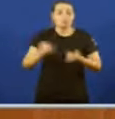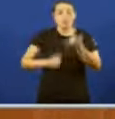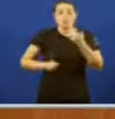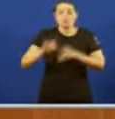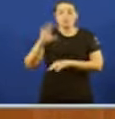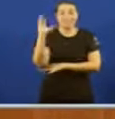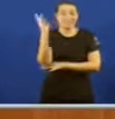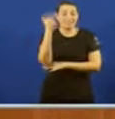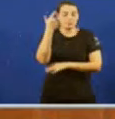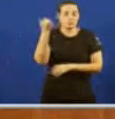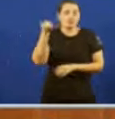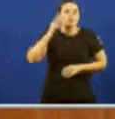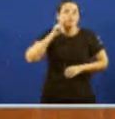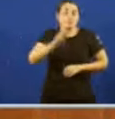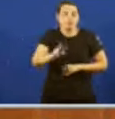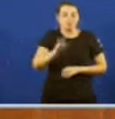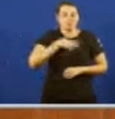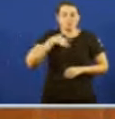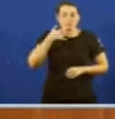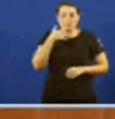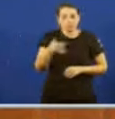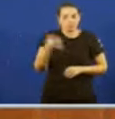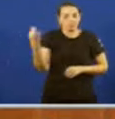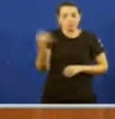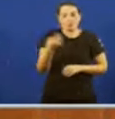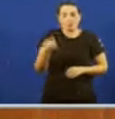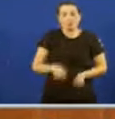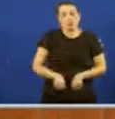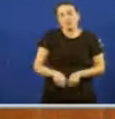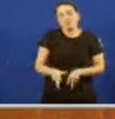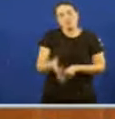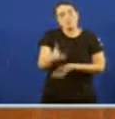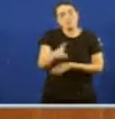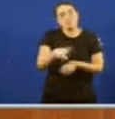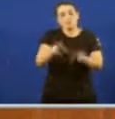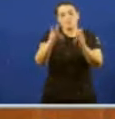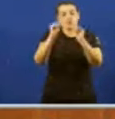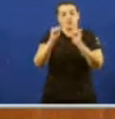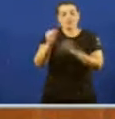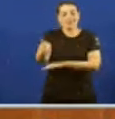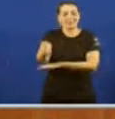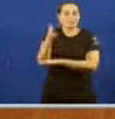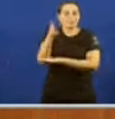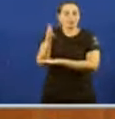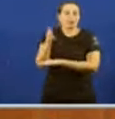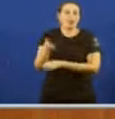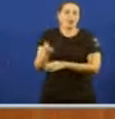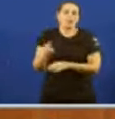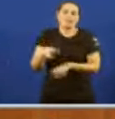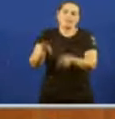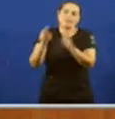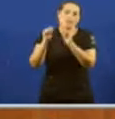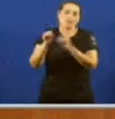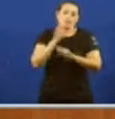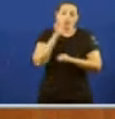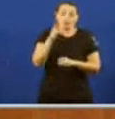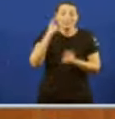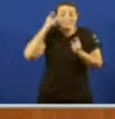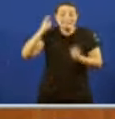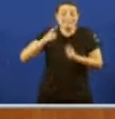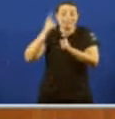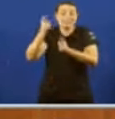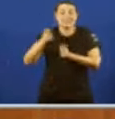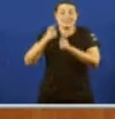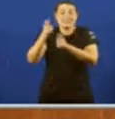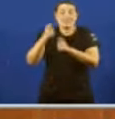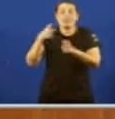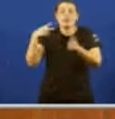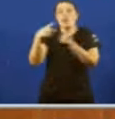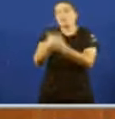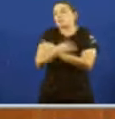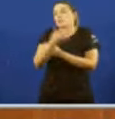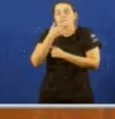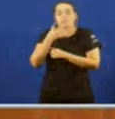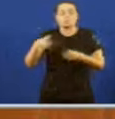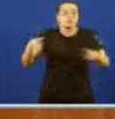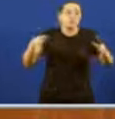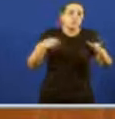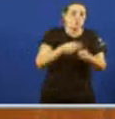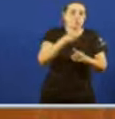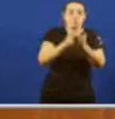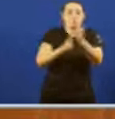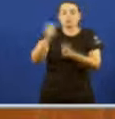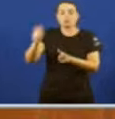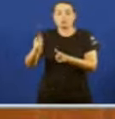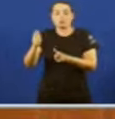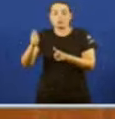ocurrencia de suspender a actividade de caza Que se iniciaba ese fin de semana Nin de evitar que numerosos persoas, grupos, por